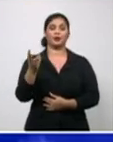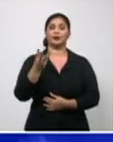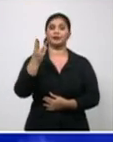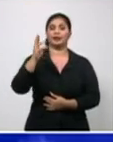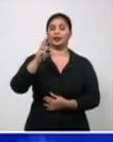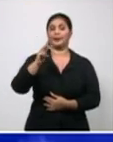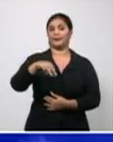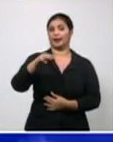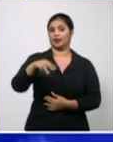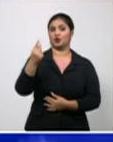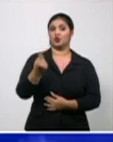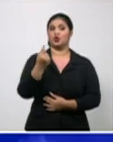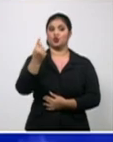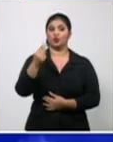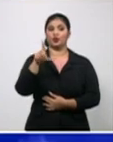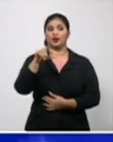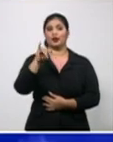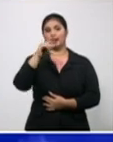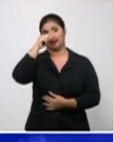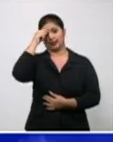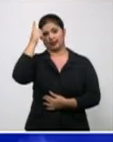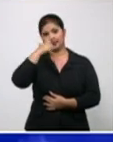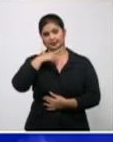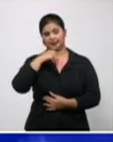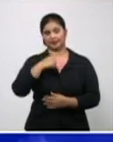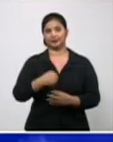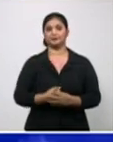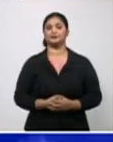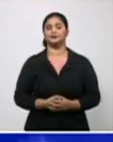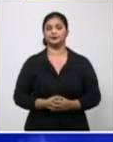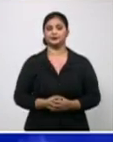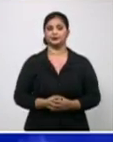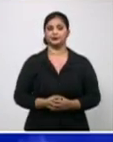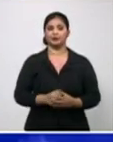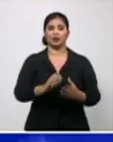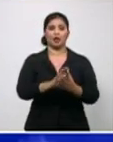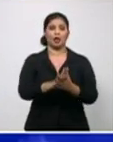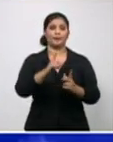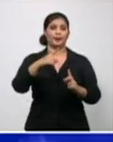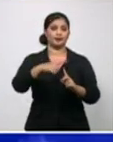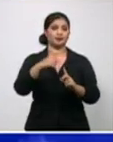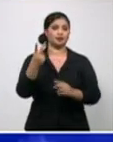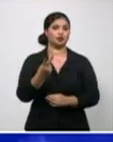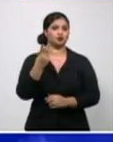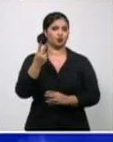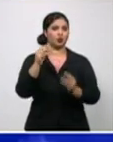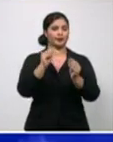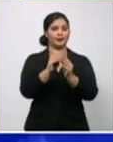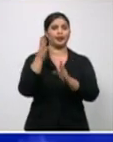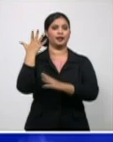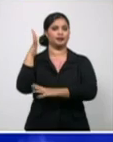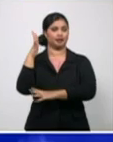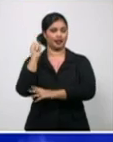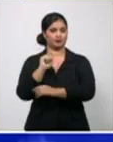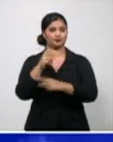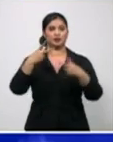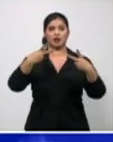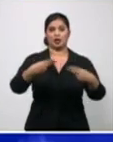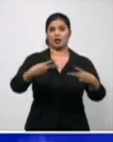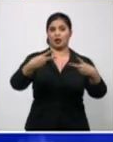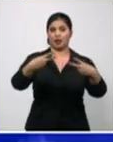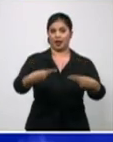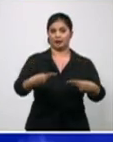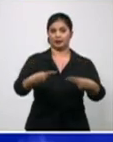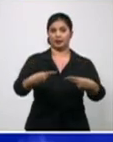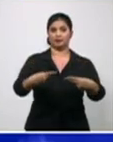uno de La Liza. En Matanza, diagnostican dos casos importados. Cárdenas y Jagüey Grande, uno en cada